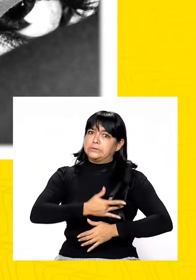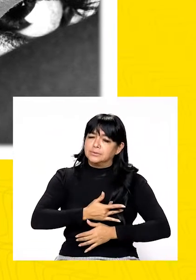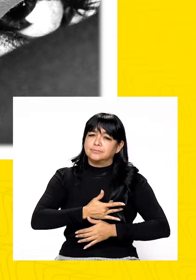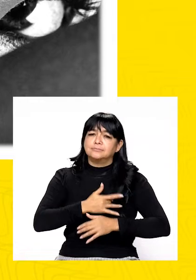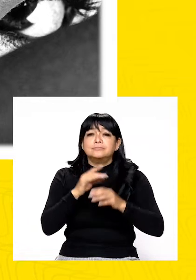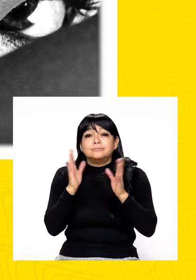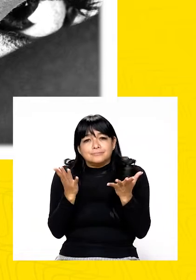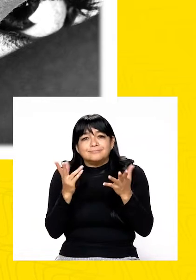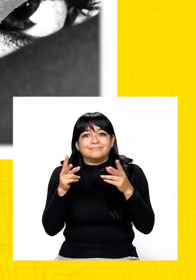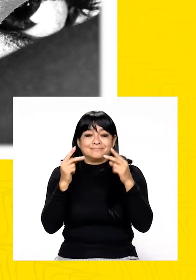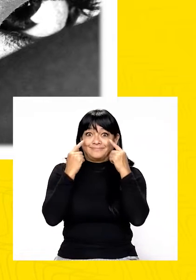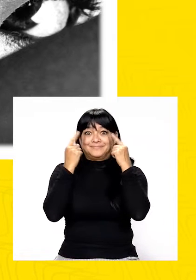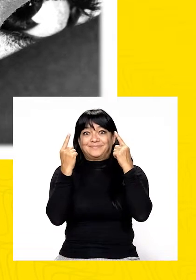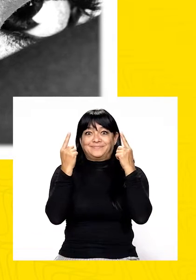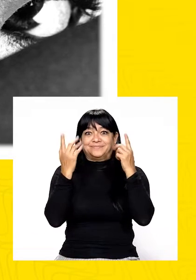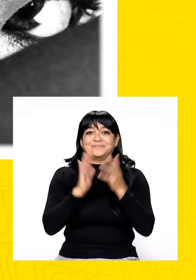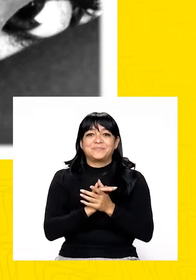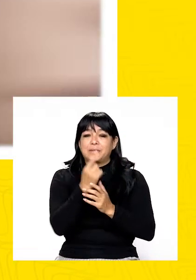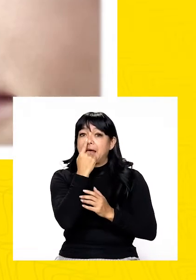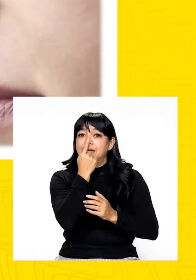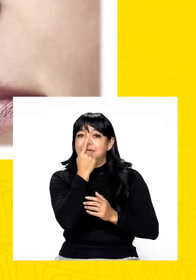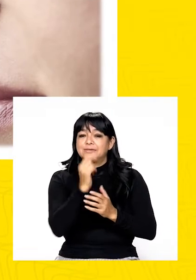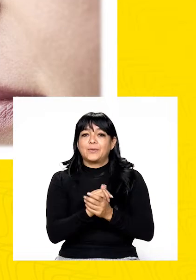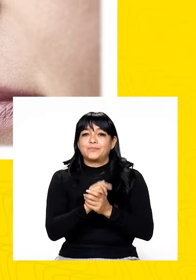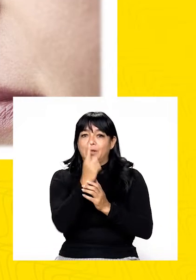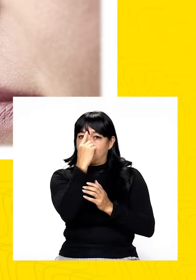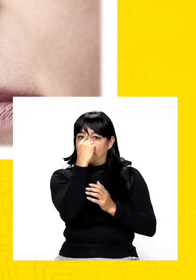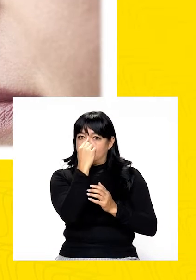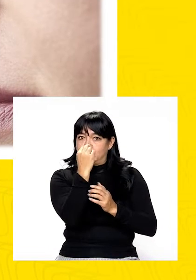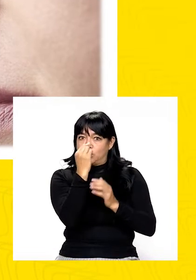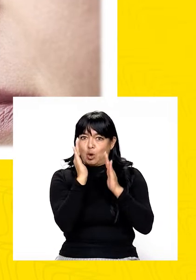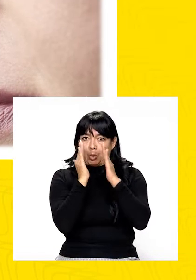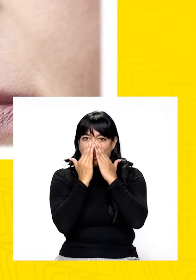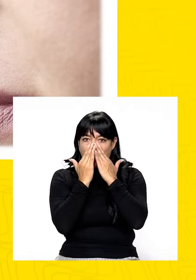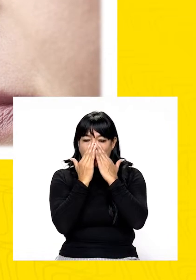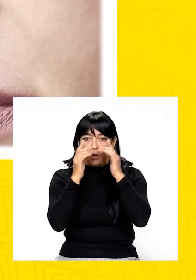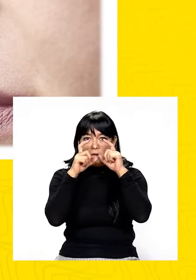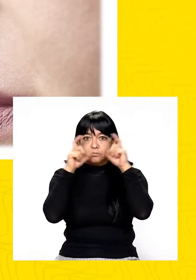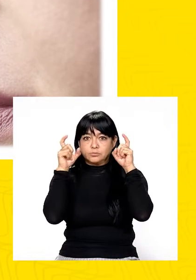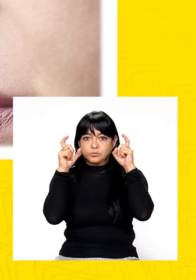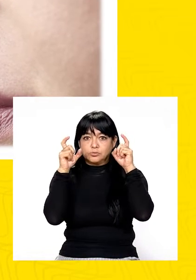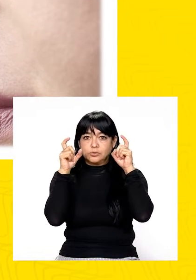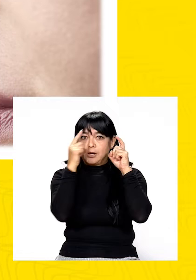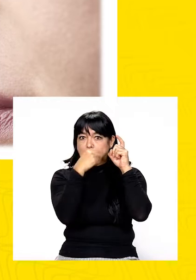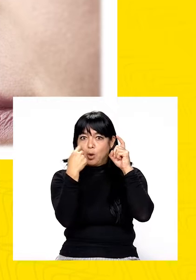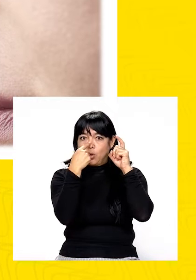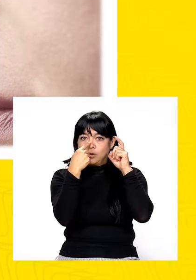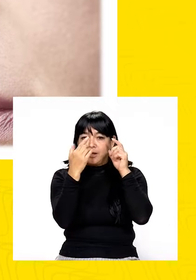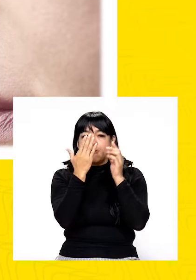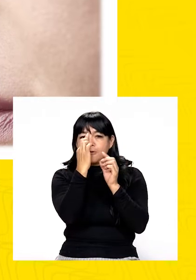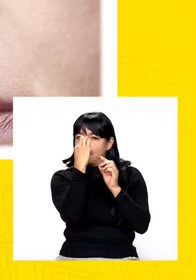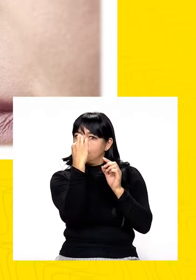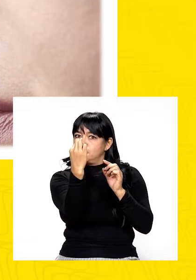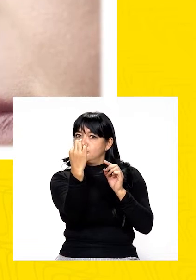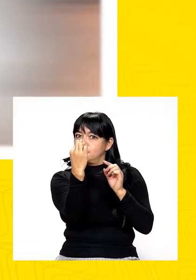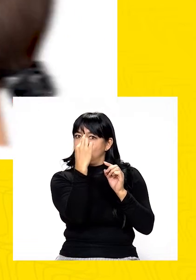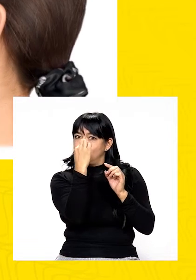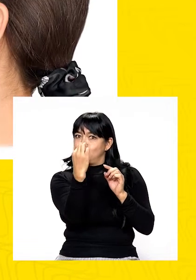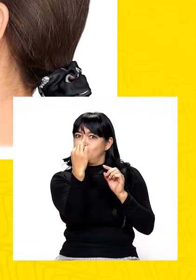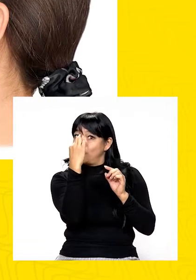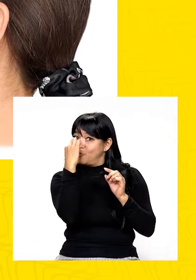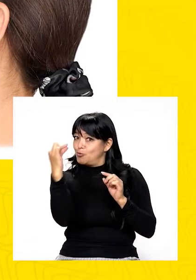tiernos, tristes, vivos. Nariz 1. Aguileña, chata, amplia, redonda,